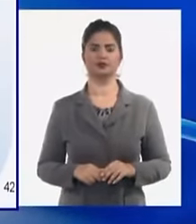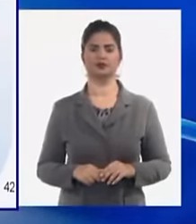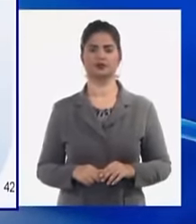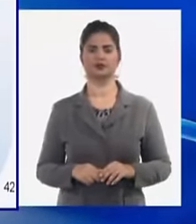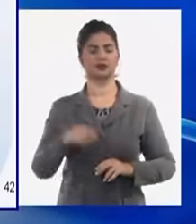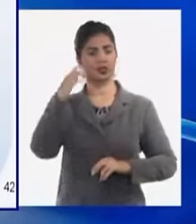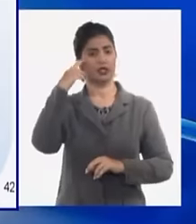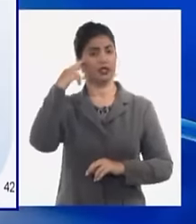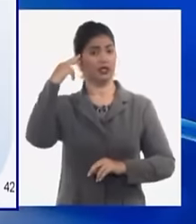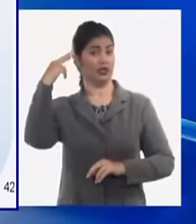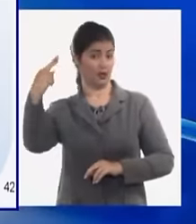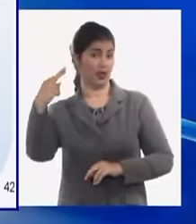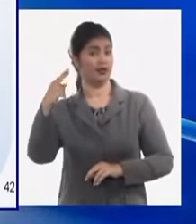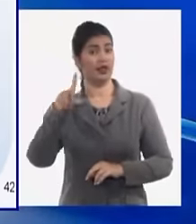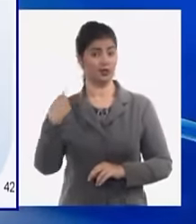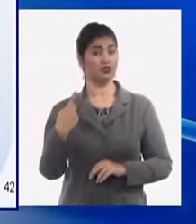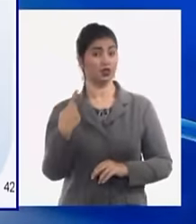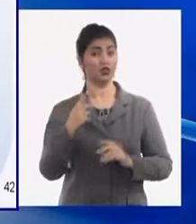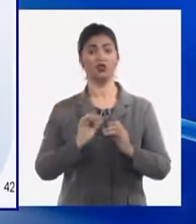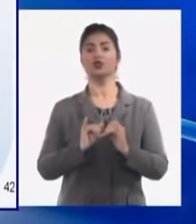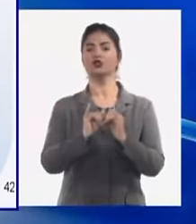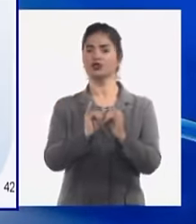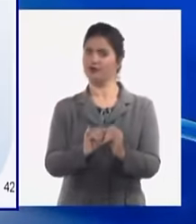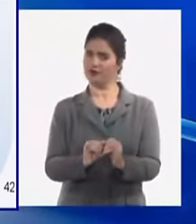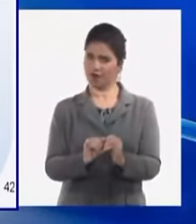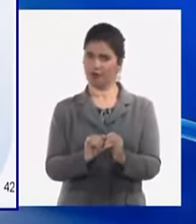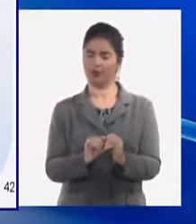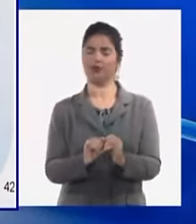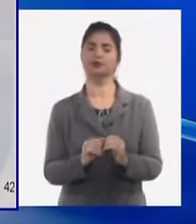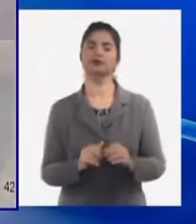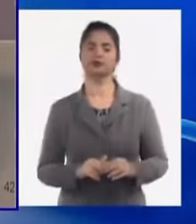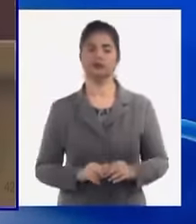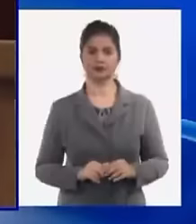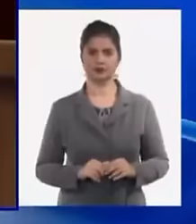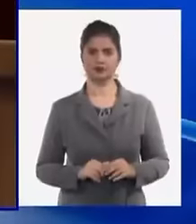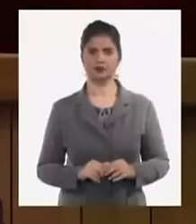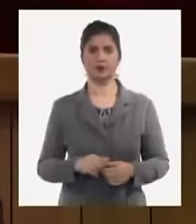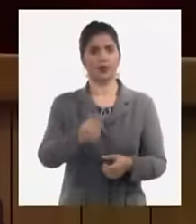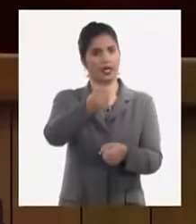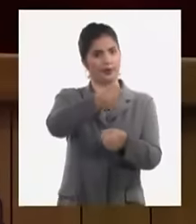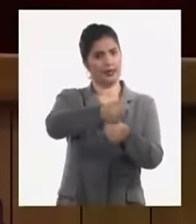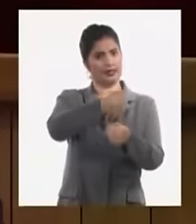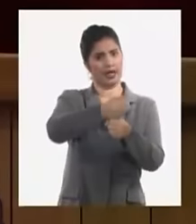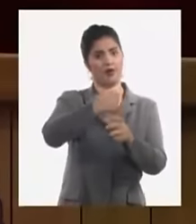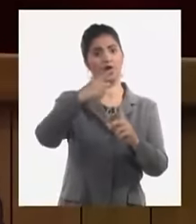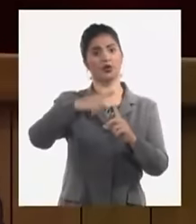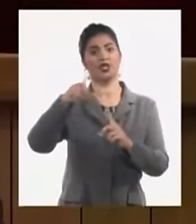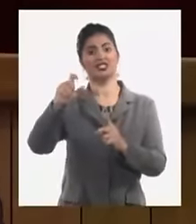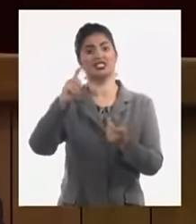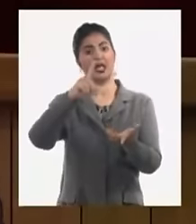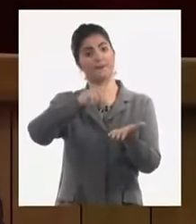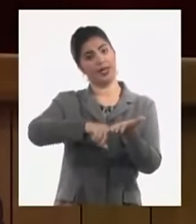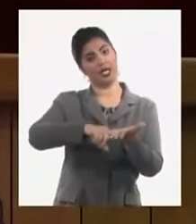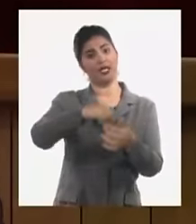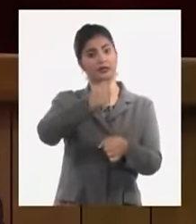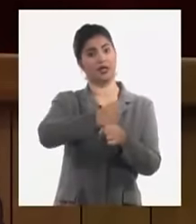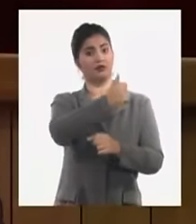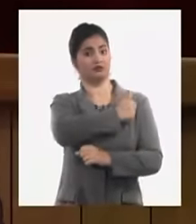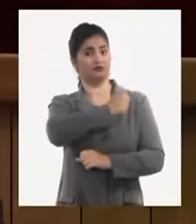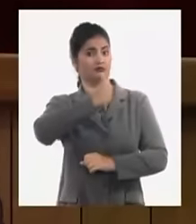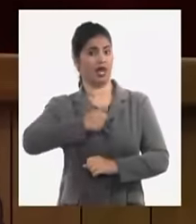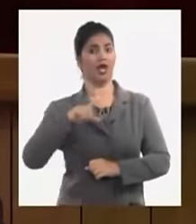recordar recordar recordar que nosotros pasamos cuando estábamos solo en el trabajo por cuenta propia nosotros solamente